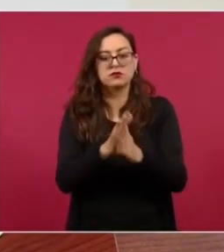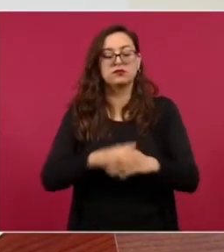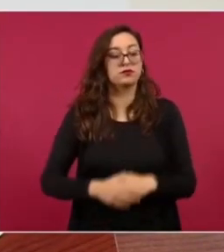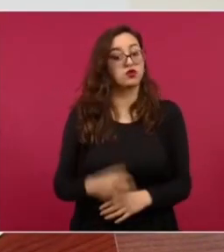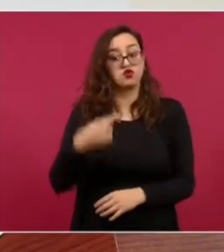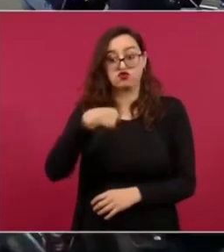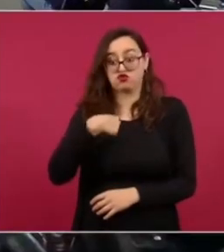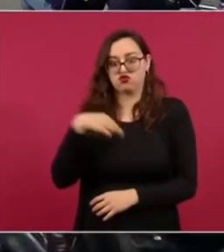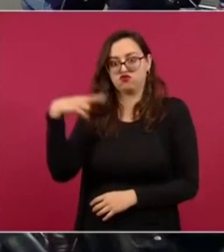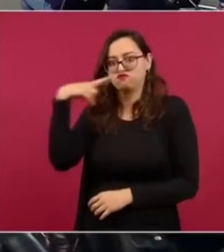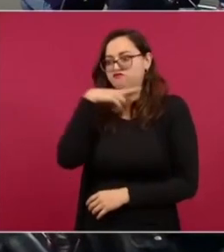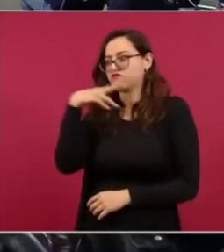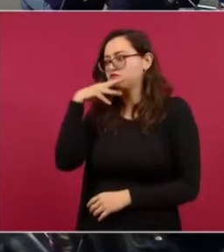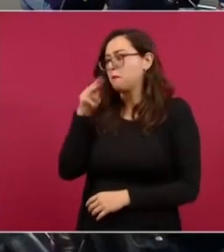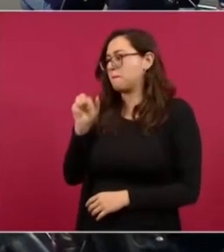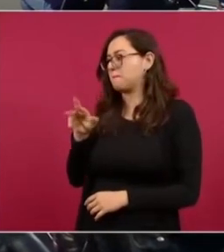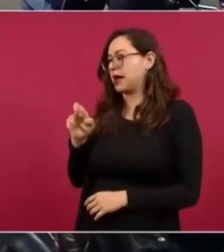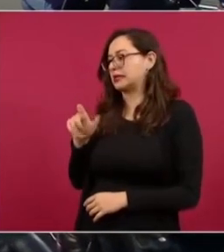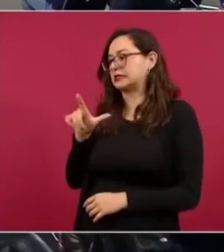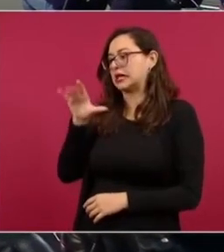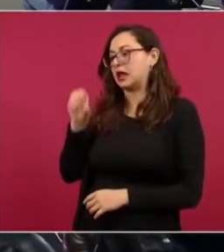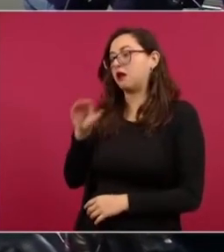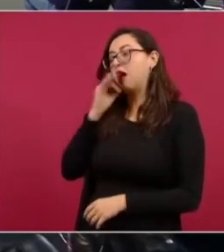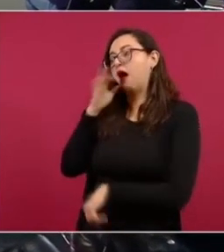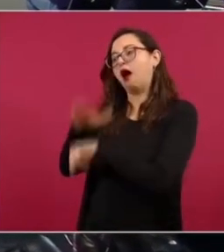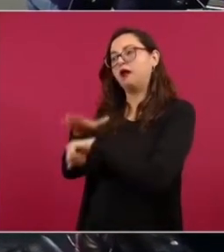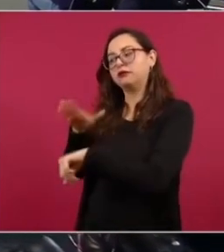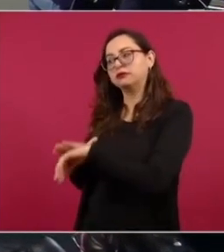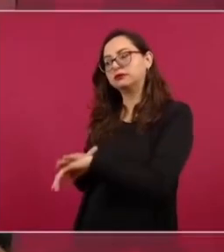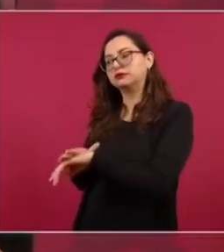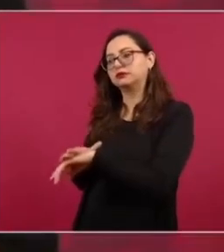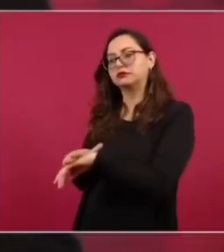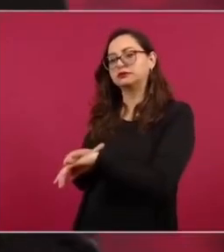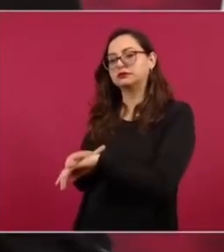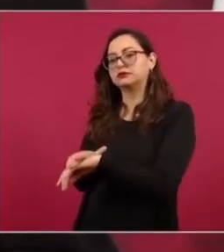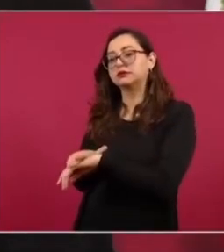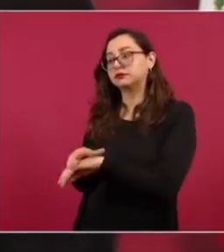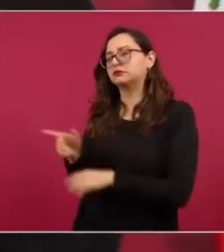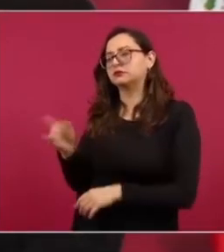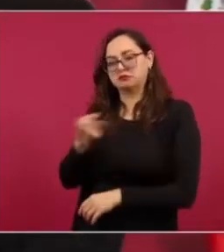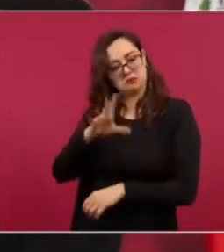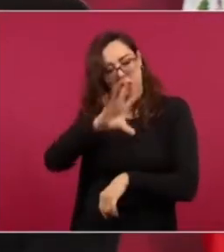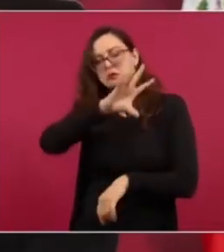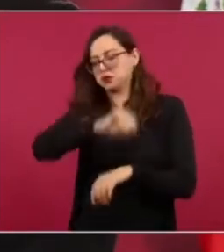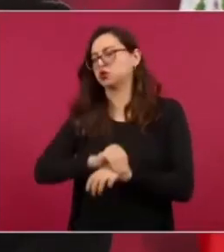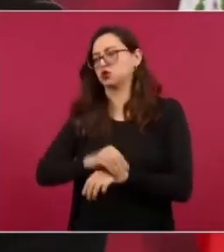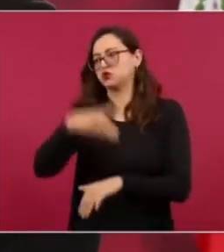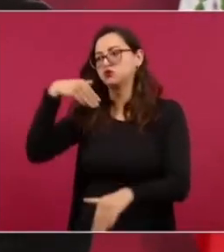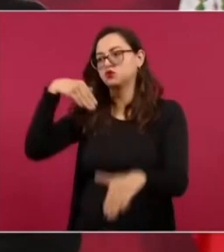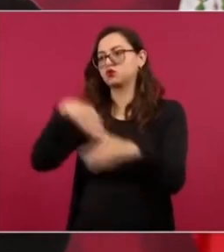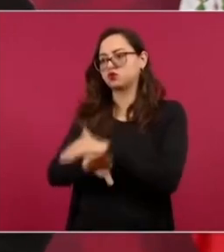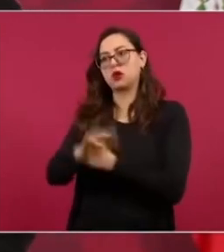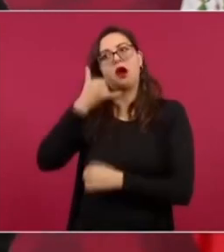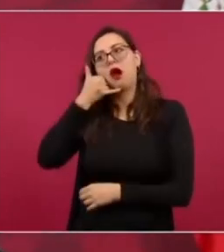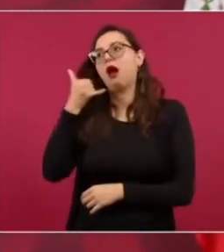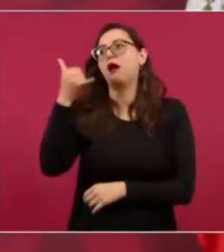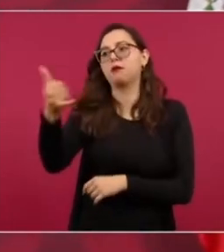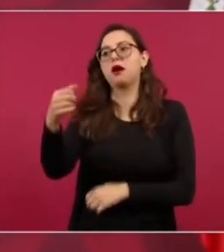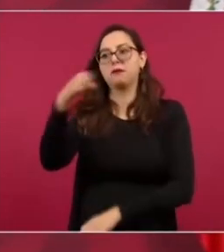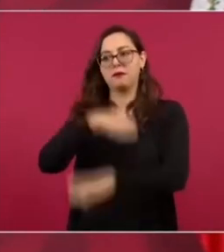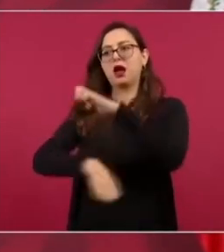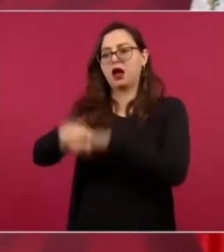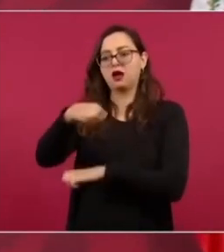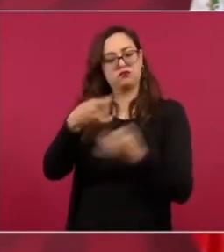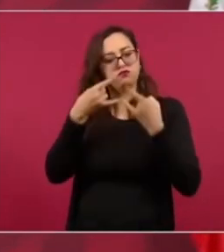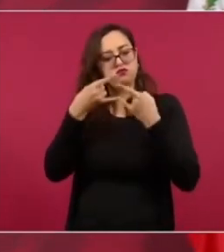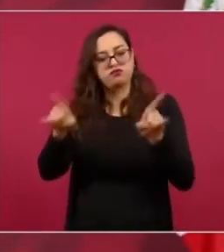a Marcelo Ebrard y le informé y le dije que se hablara con el embajador y que se